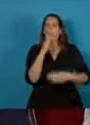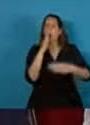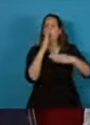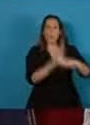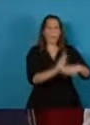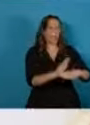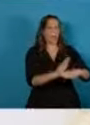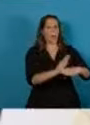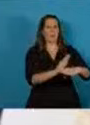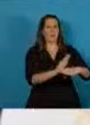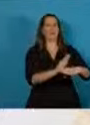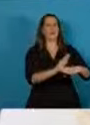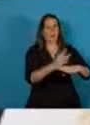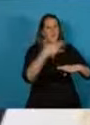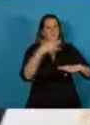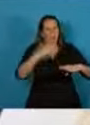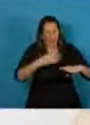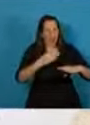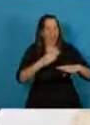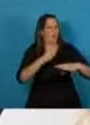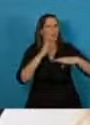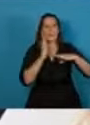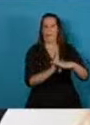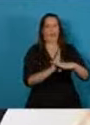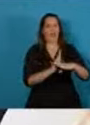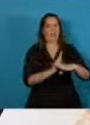nunca más.